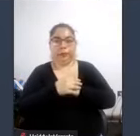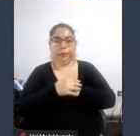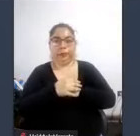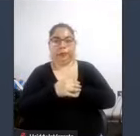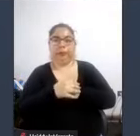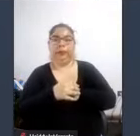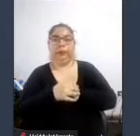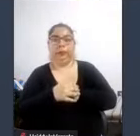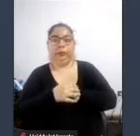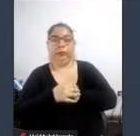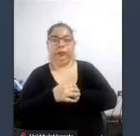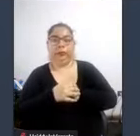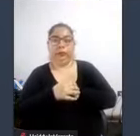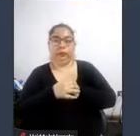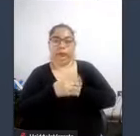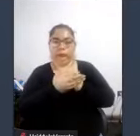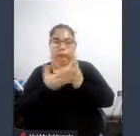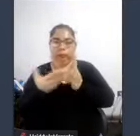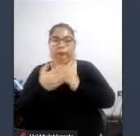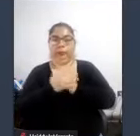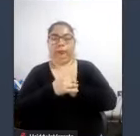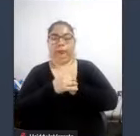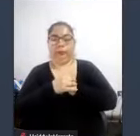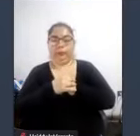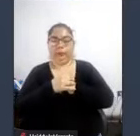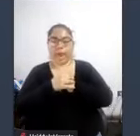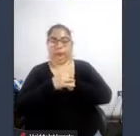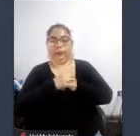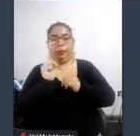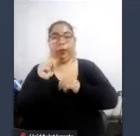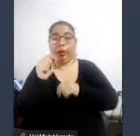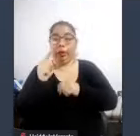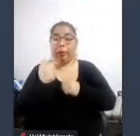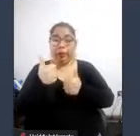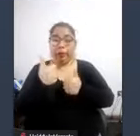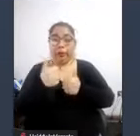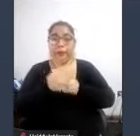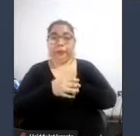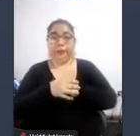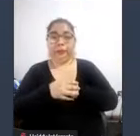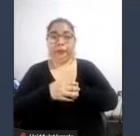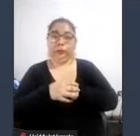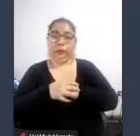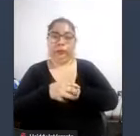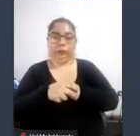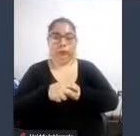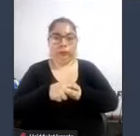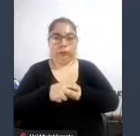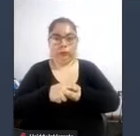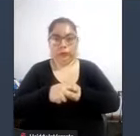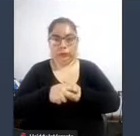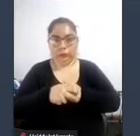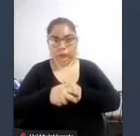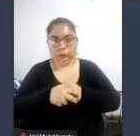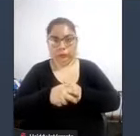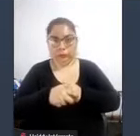señor Jaime lo escuchamos sí perfecto adelante por favor cinco minutos ¿está viendo?